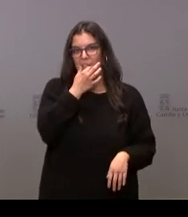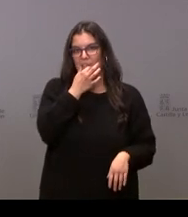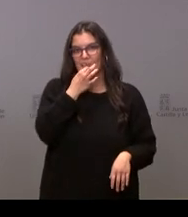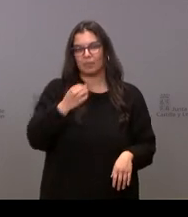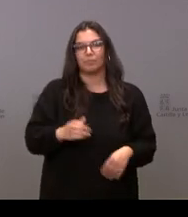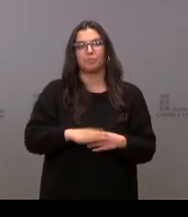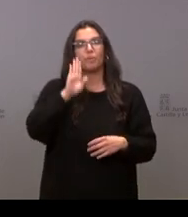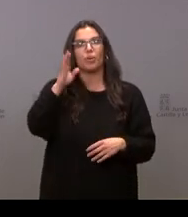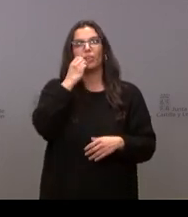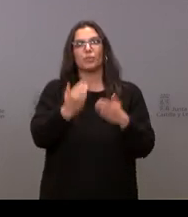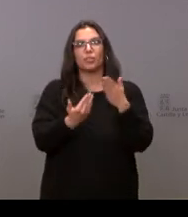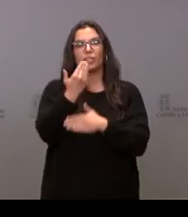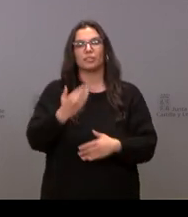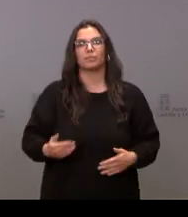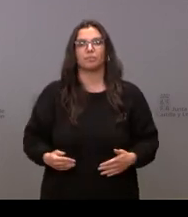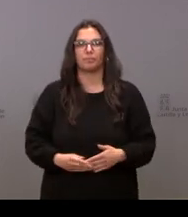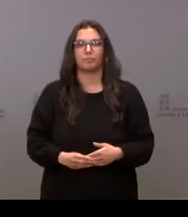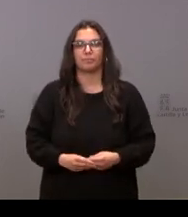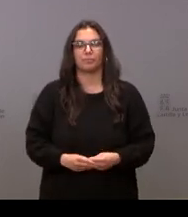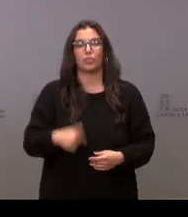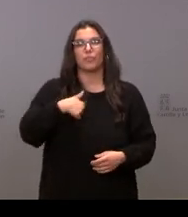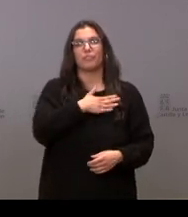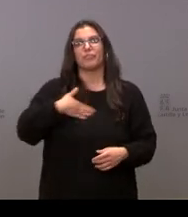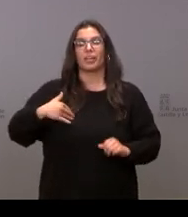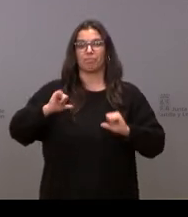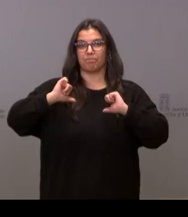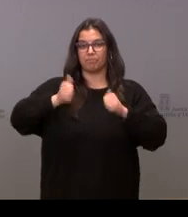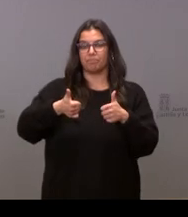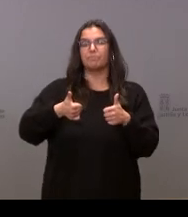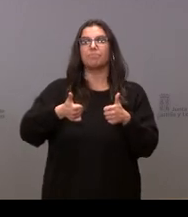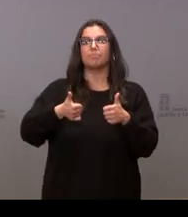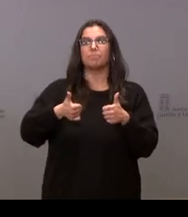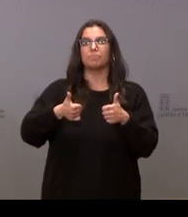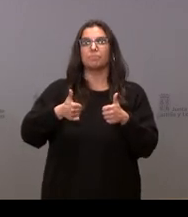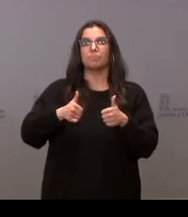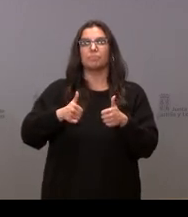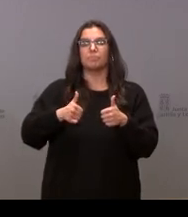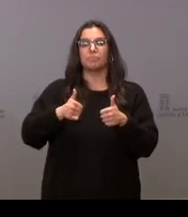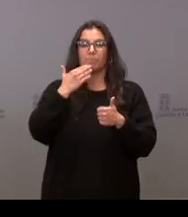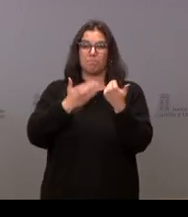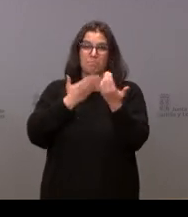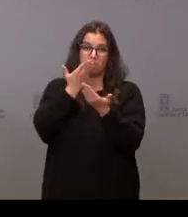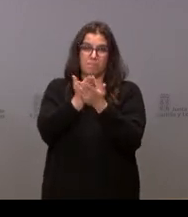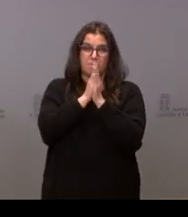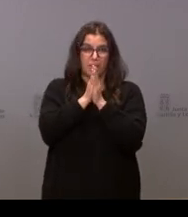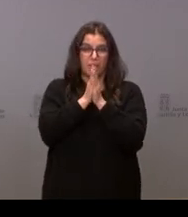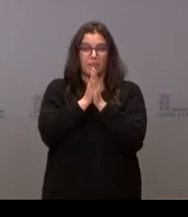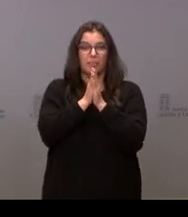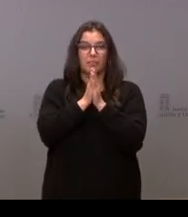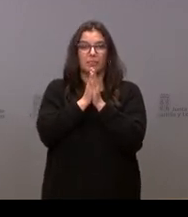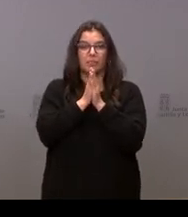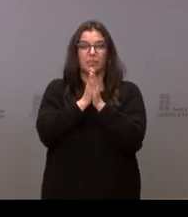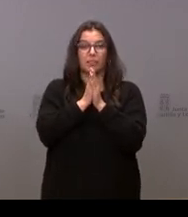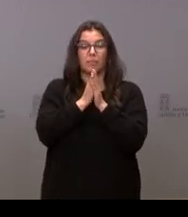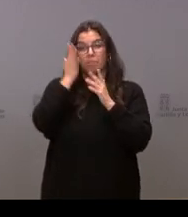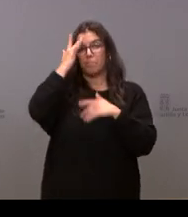Hola muy buenos días quería comenzar como en los plenos con un ruego si es posible me imagino que